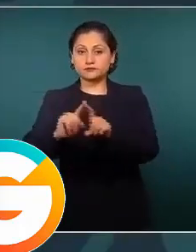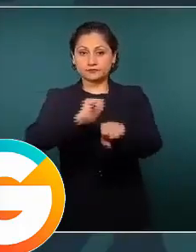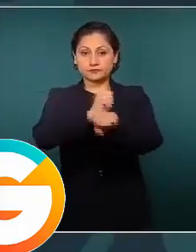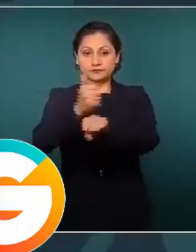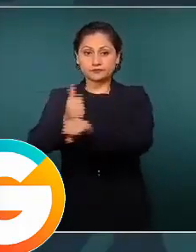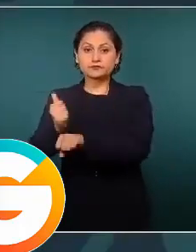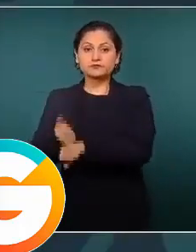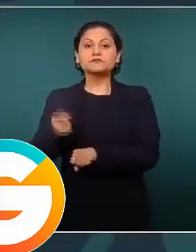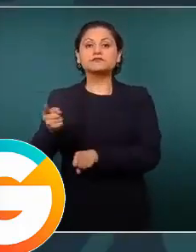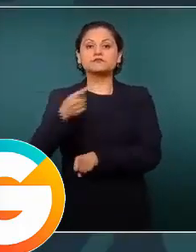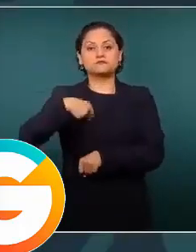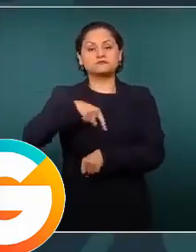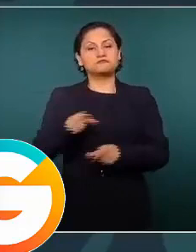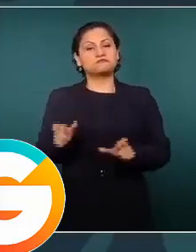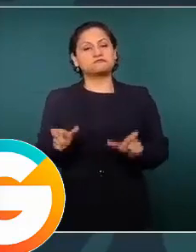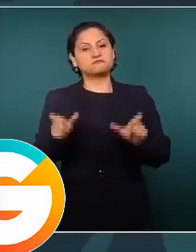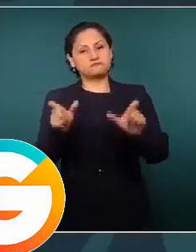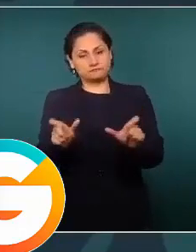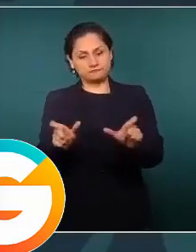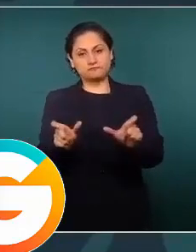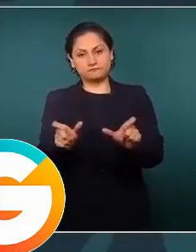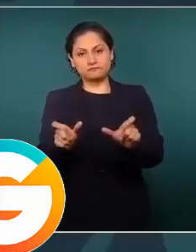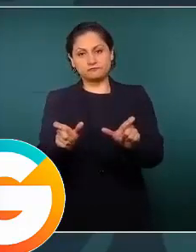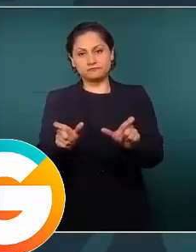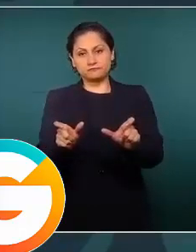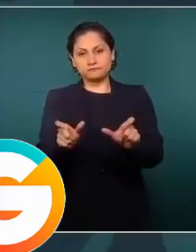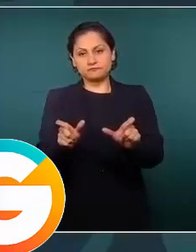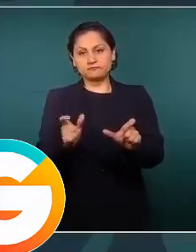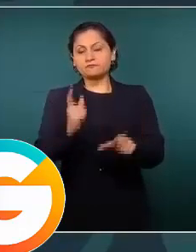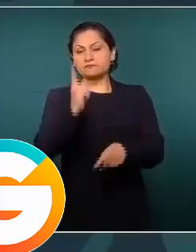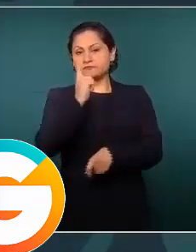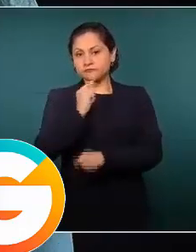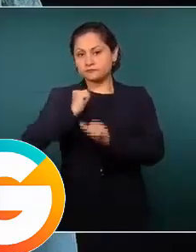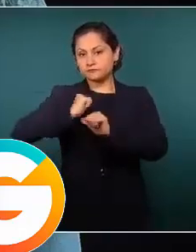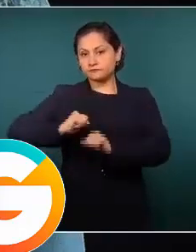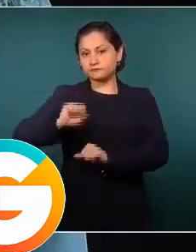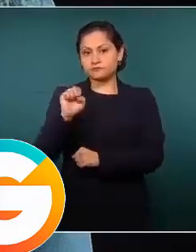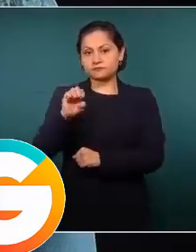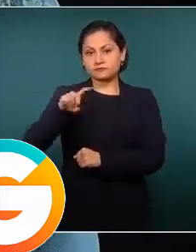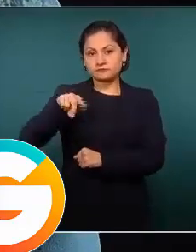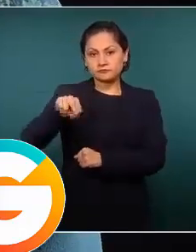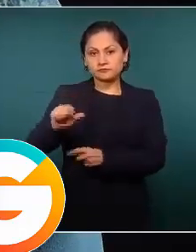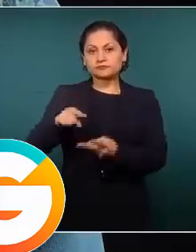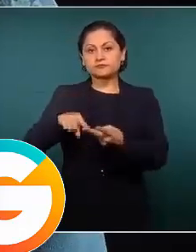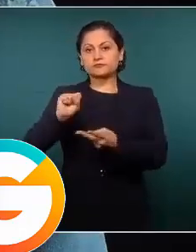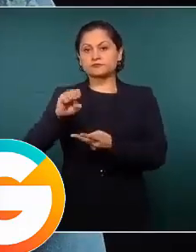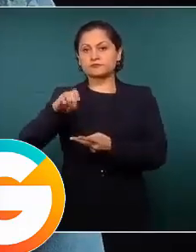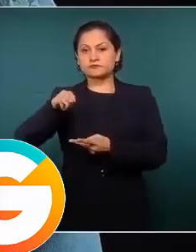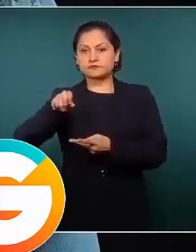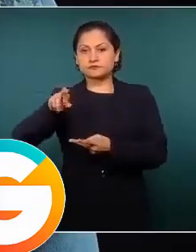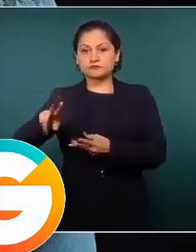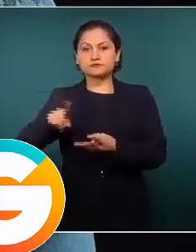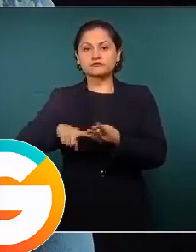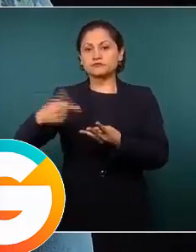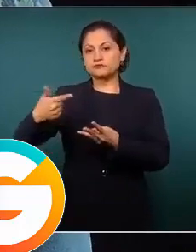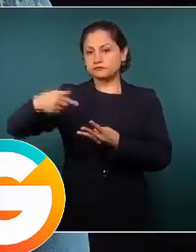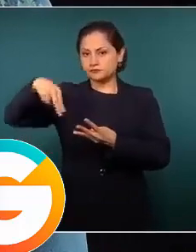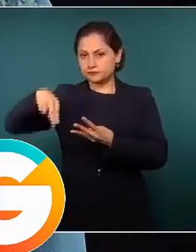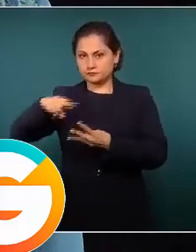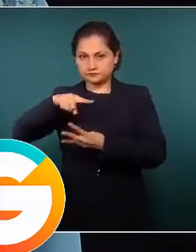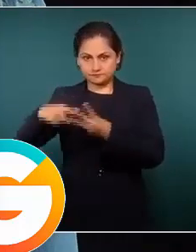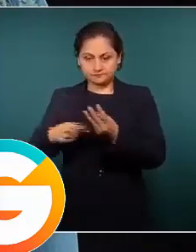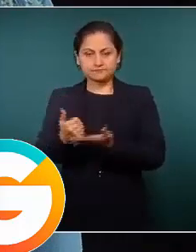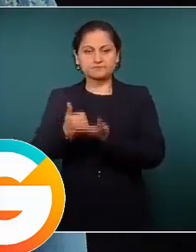seguridad con personal de Sedena, Semar y Guardia Nacional. Se han realizado